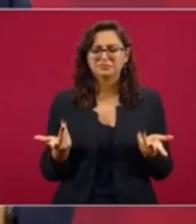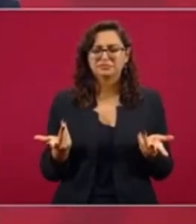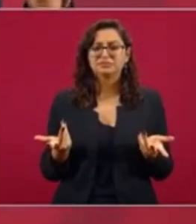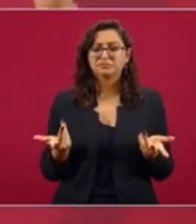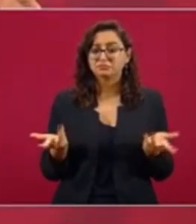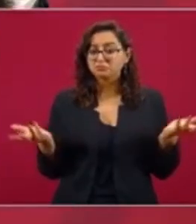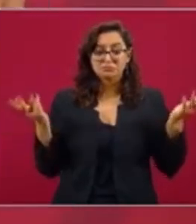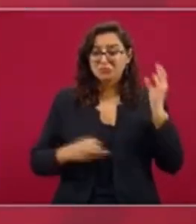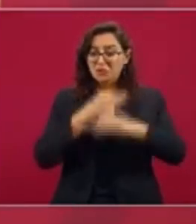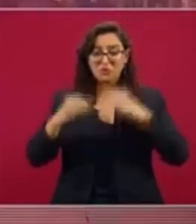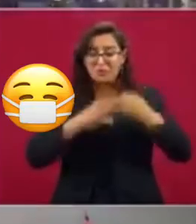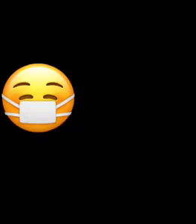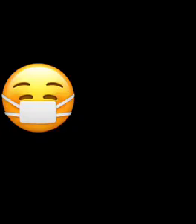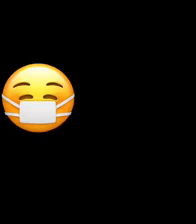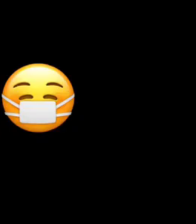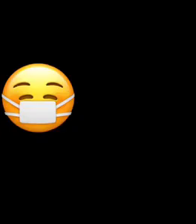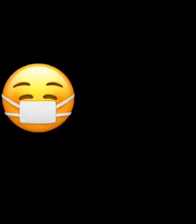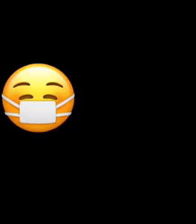Sí, de todo eso.